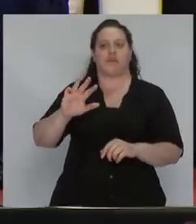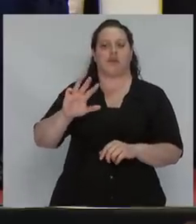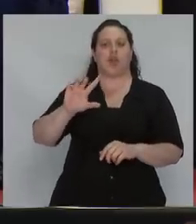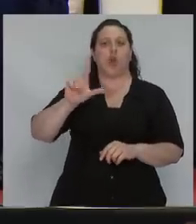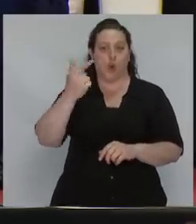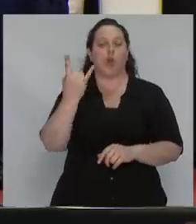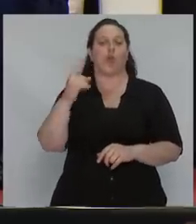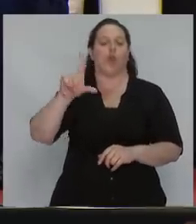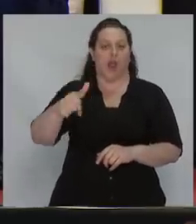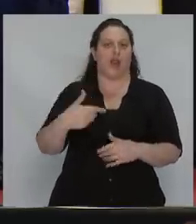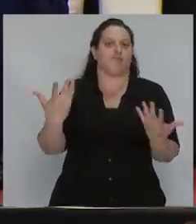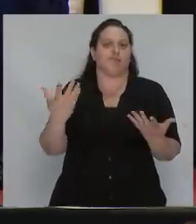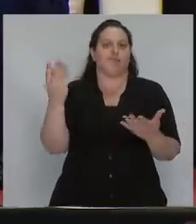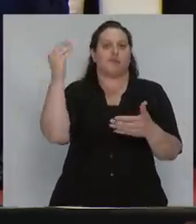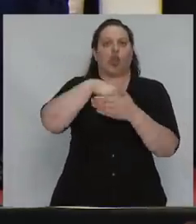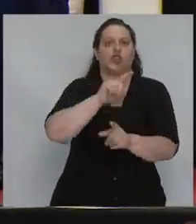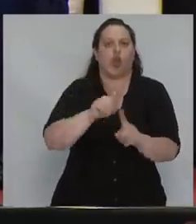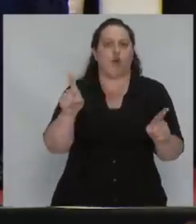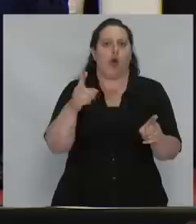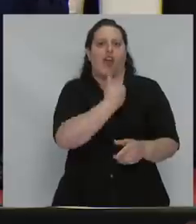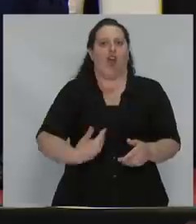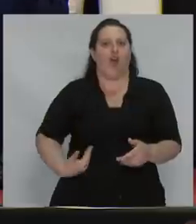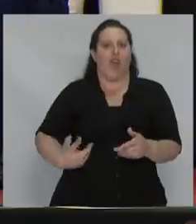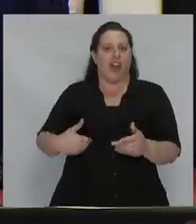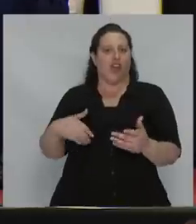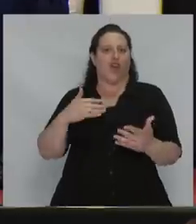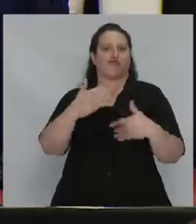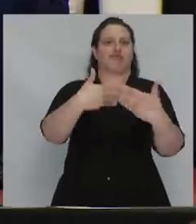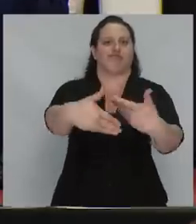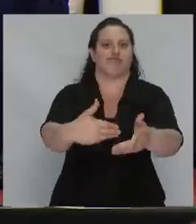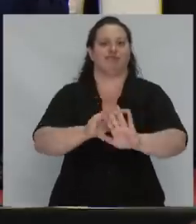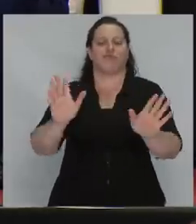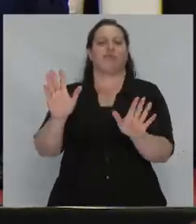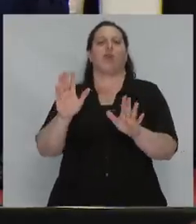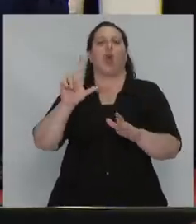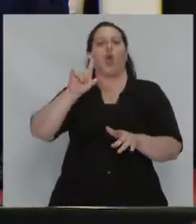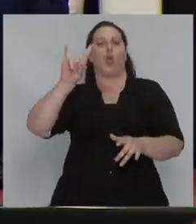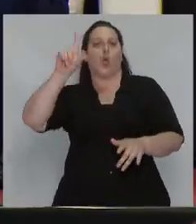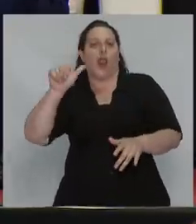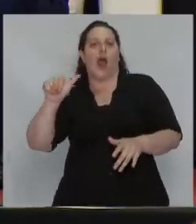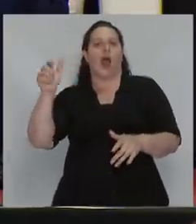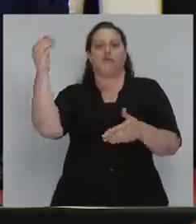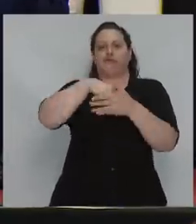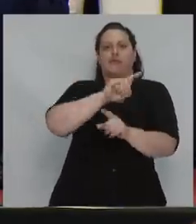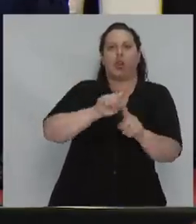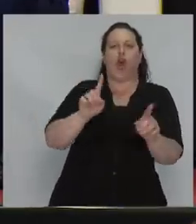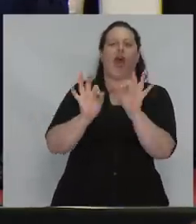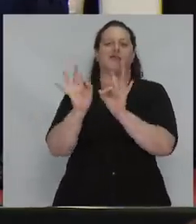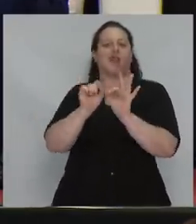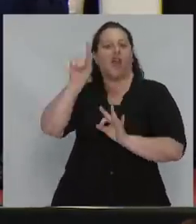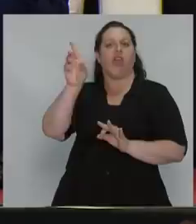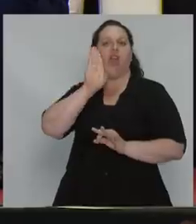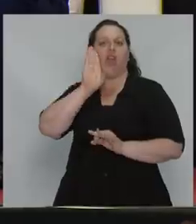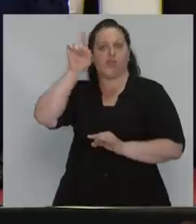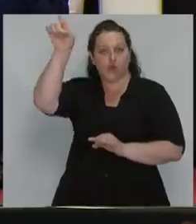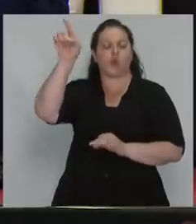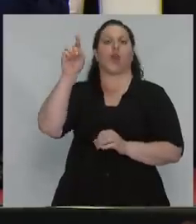Obrador para que no se incorporase a estos gobiernos de cambio de América Latina. Esas estrategias vienen de los Estados Unidos e implican que